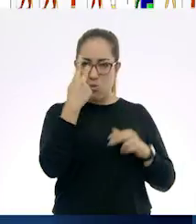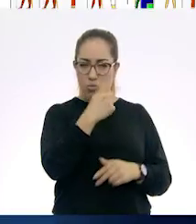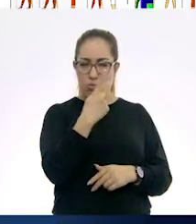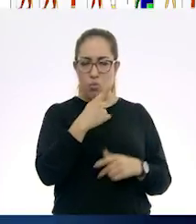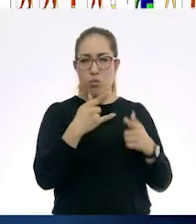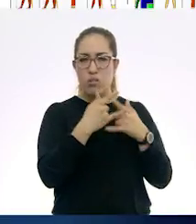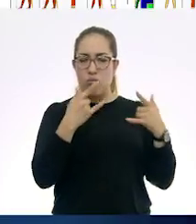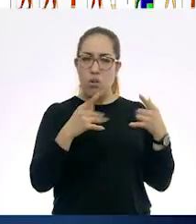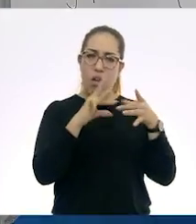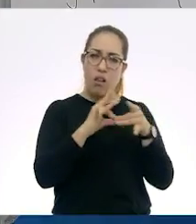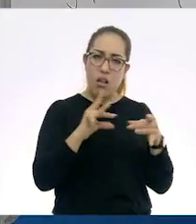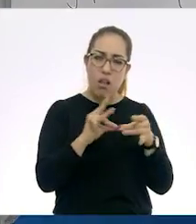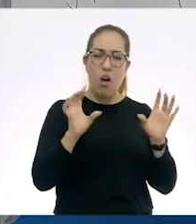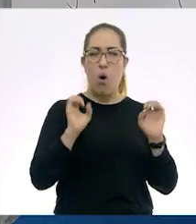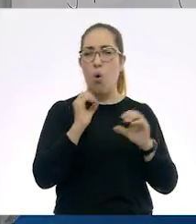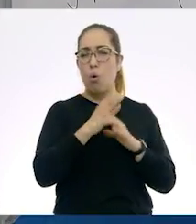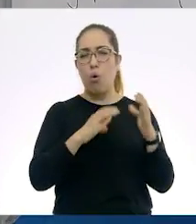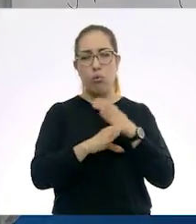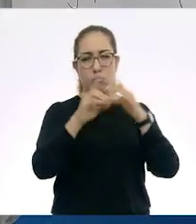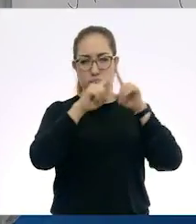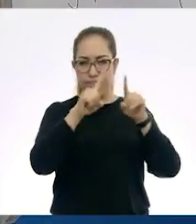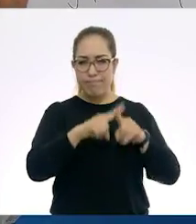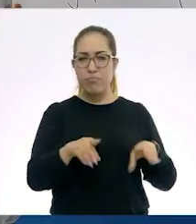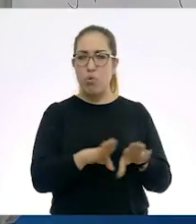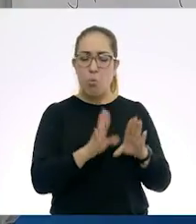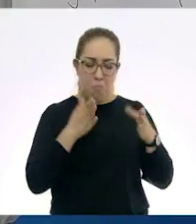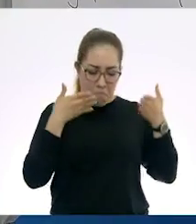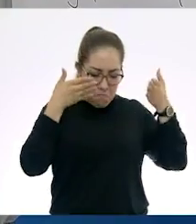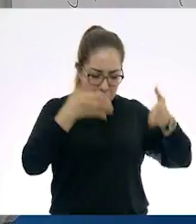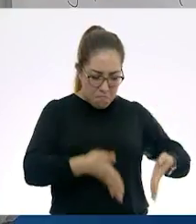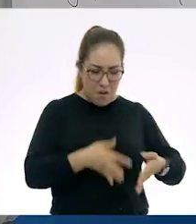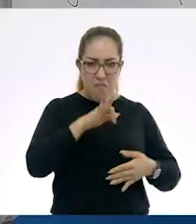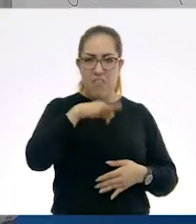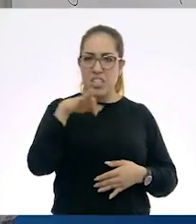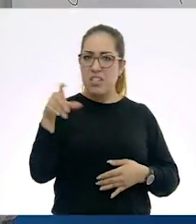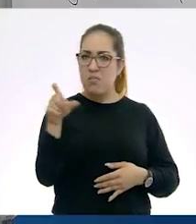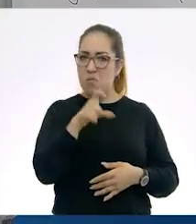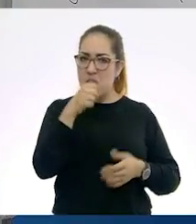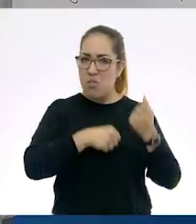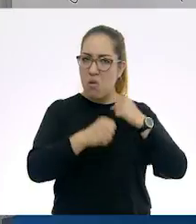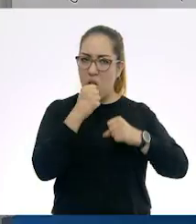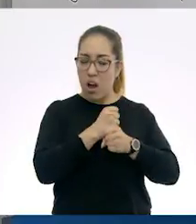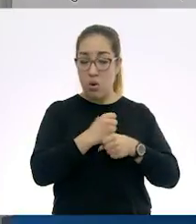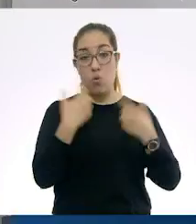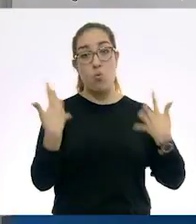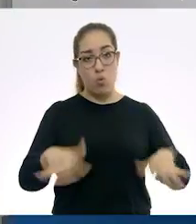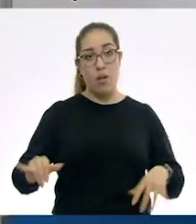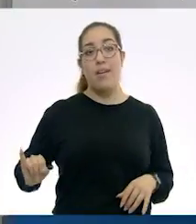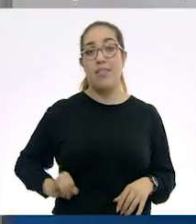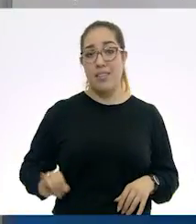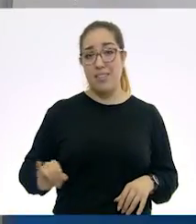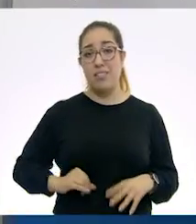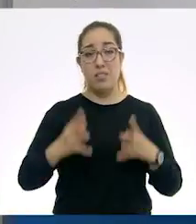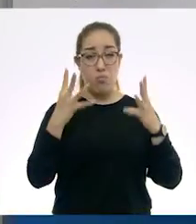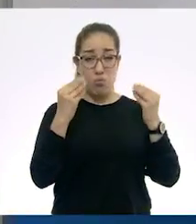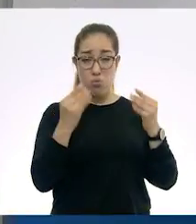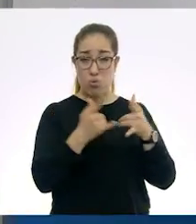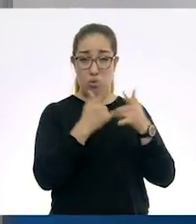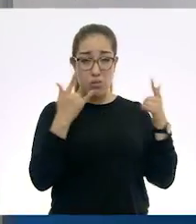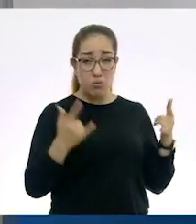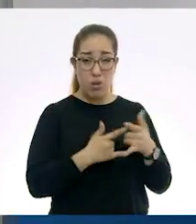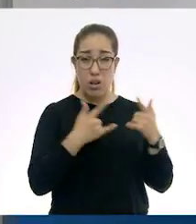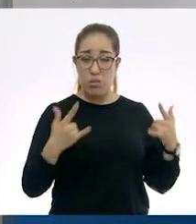ahí enterrados, cómo se enterraron, en qué fecha sucedió. Es muy interesante poder tener el